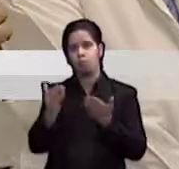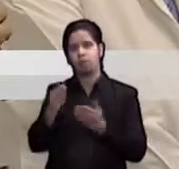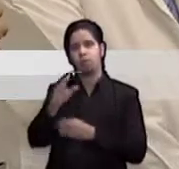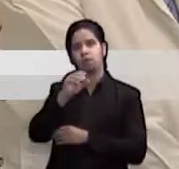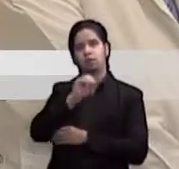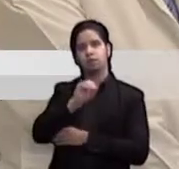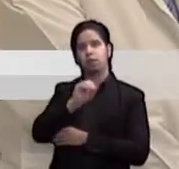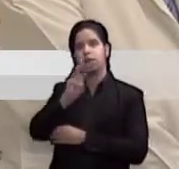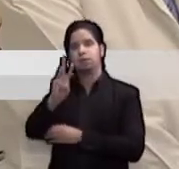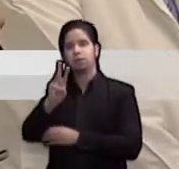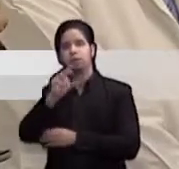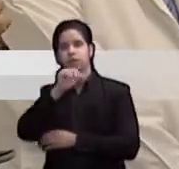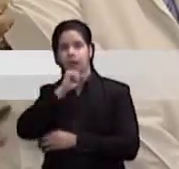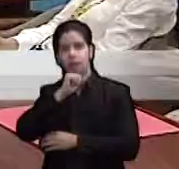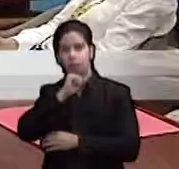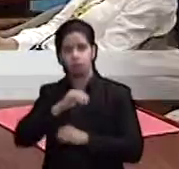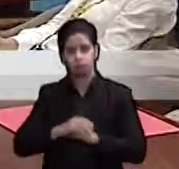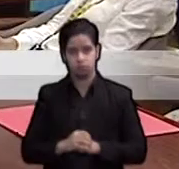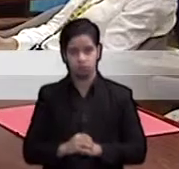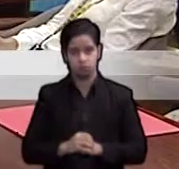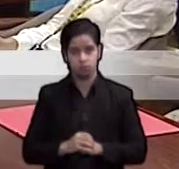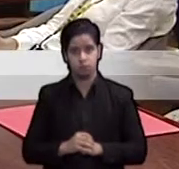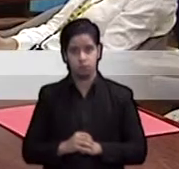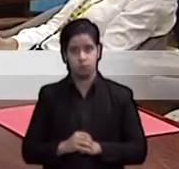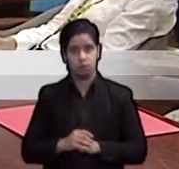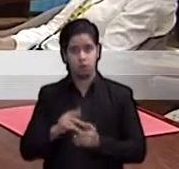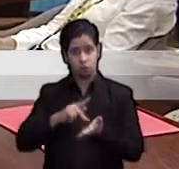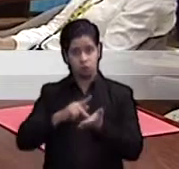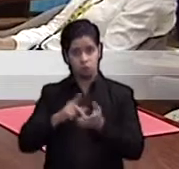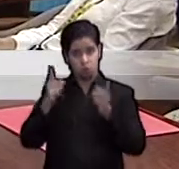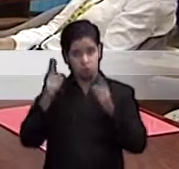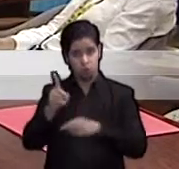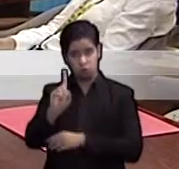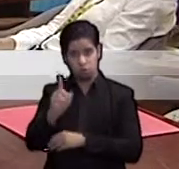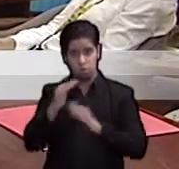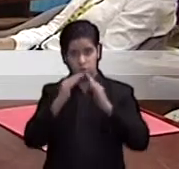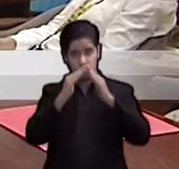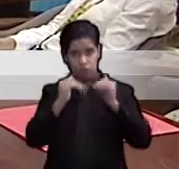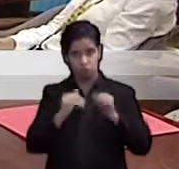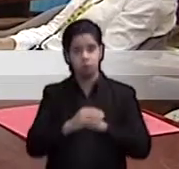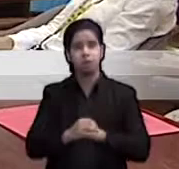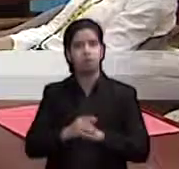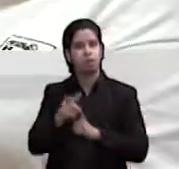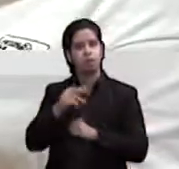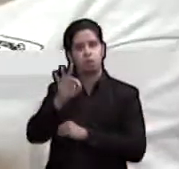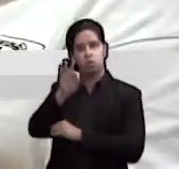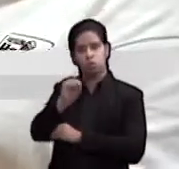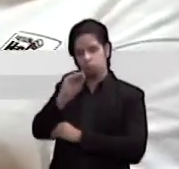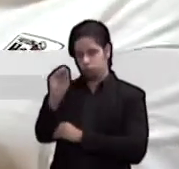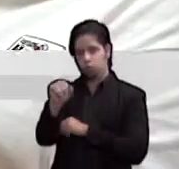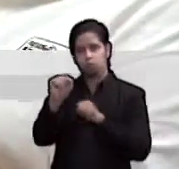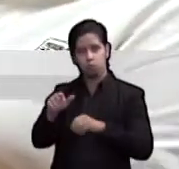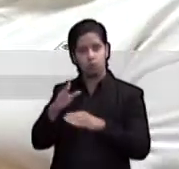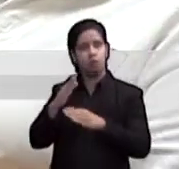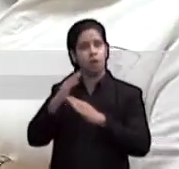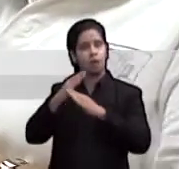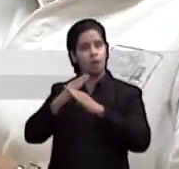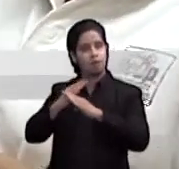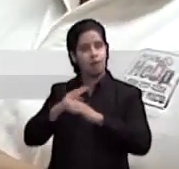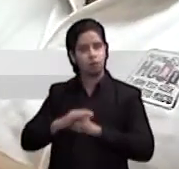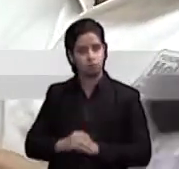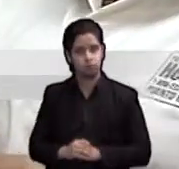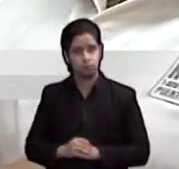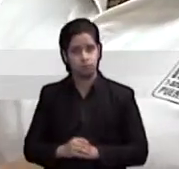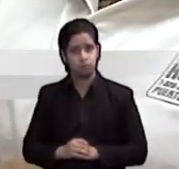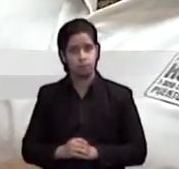La funcionaria dijo que la mayoría de las exposiciones ocurren en el hogar y el 90% se pueden prevenir. Las estadísticas también señalan